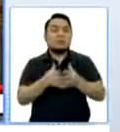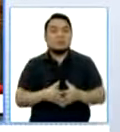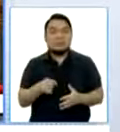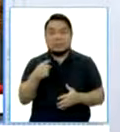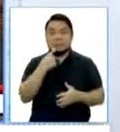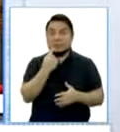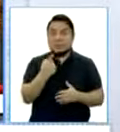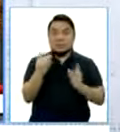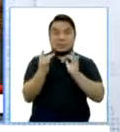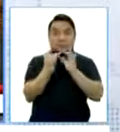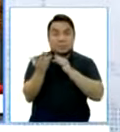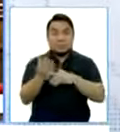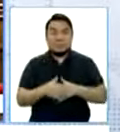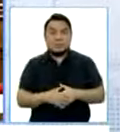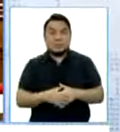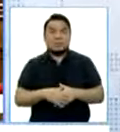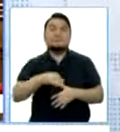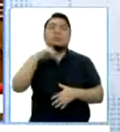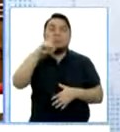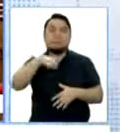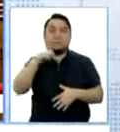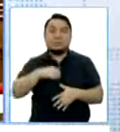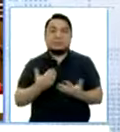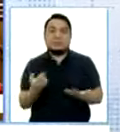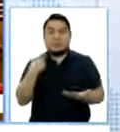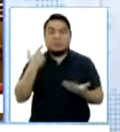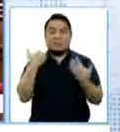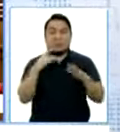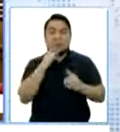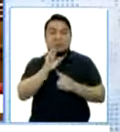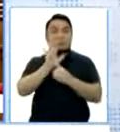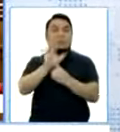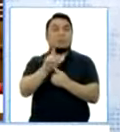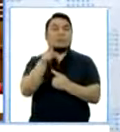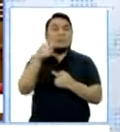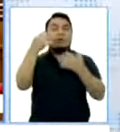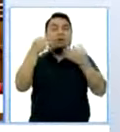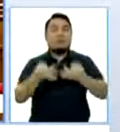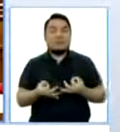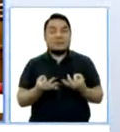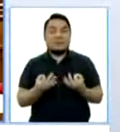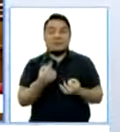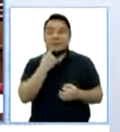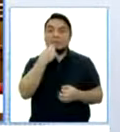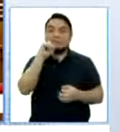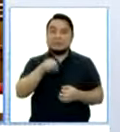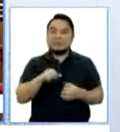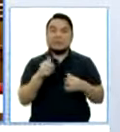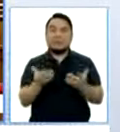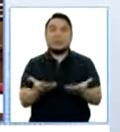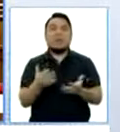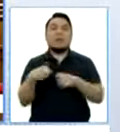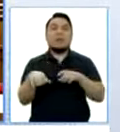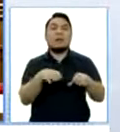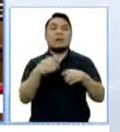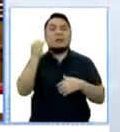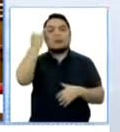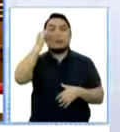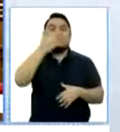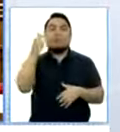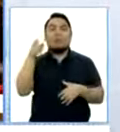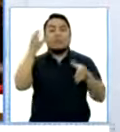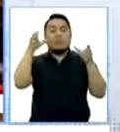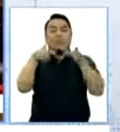¿Haría un llamado? Sí, desde luego en la carta estamos señalando, en el oficio precisamos, que sería ideal que el